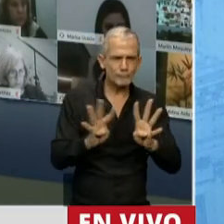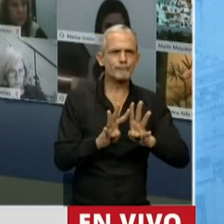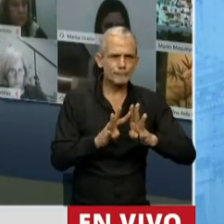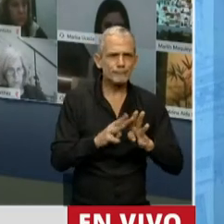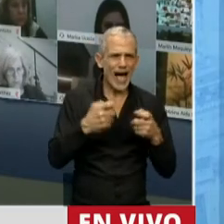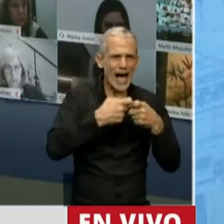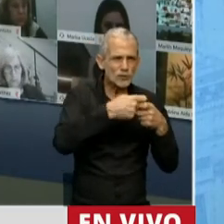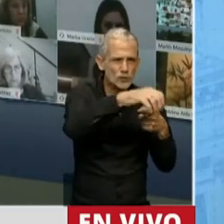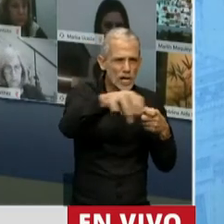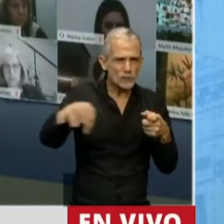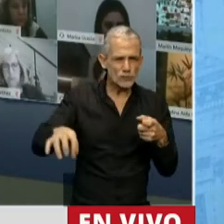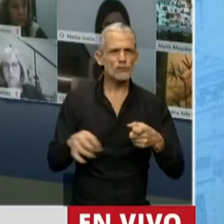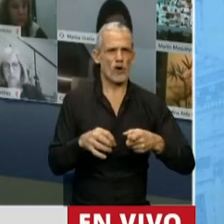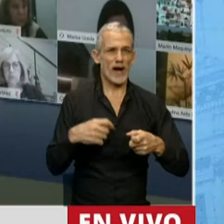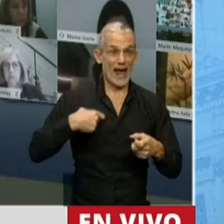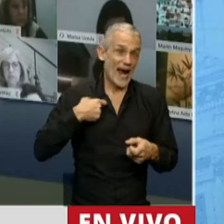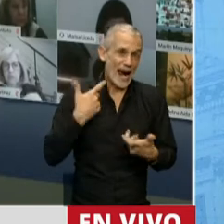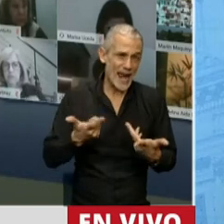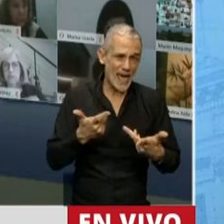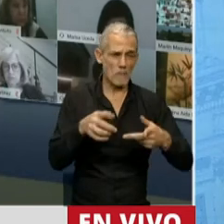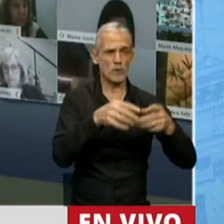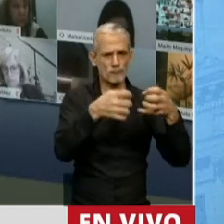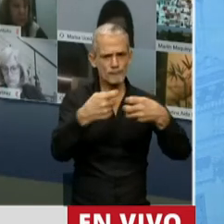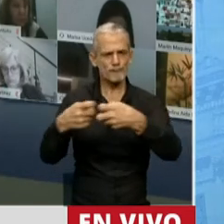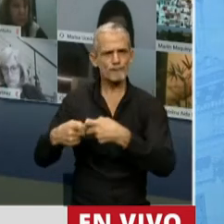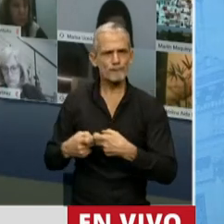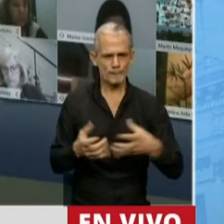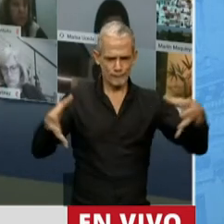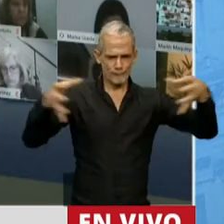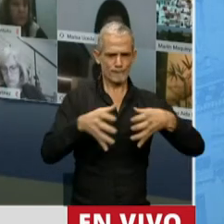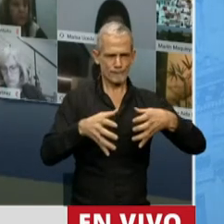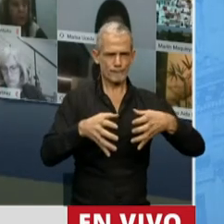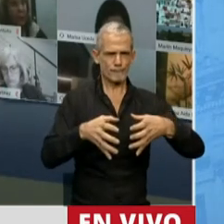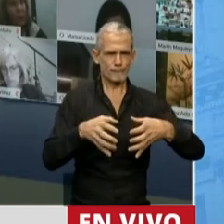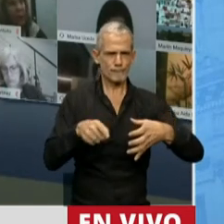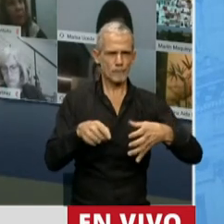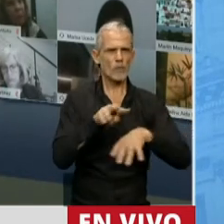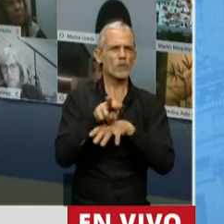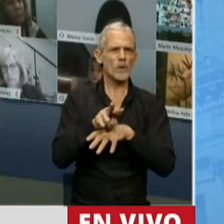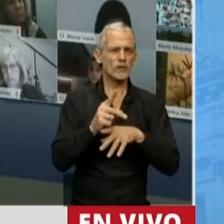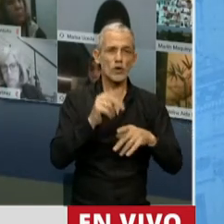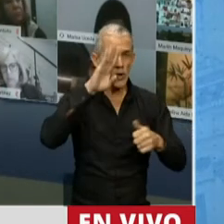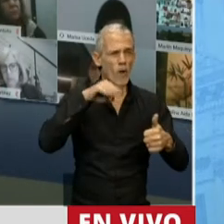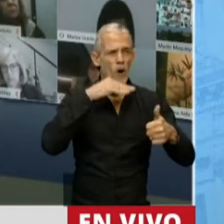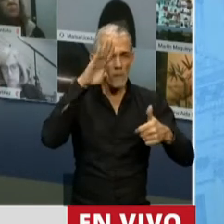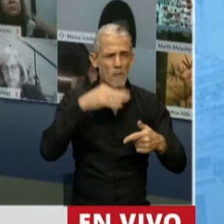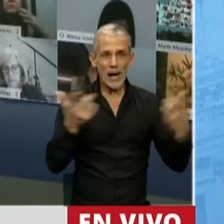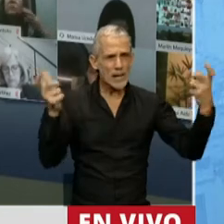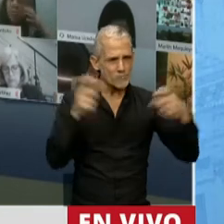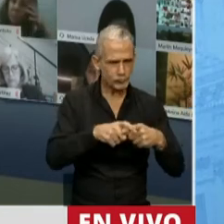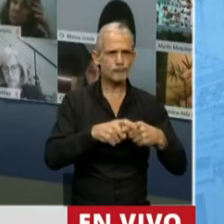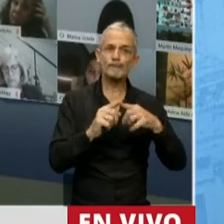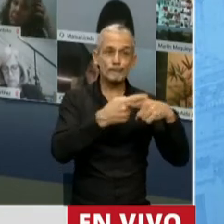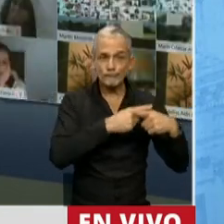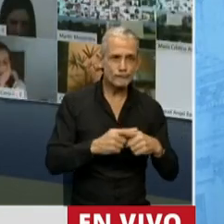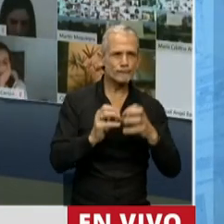entidades gremiales y otras organizaciones intermedias que mes a mes se reúnen,